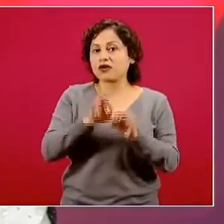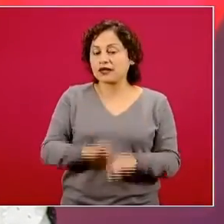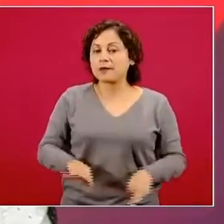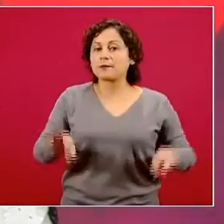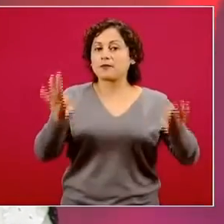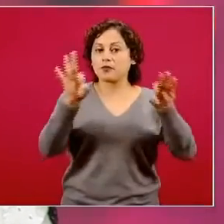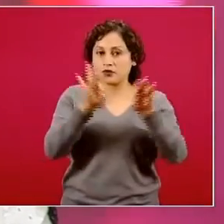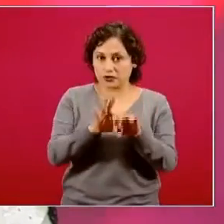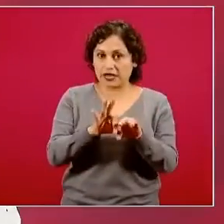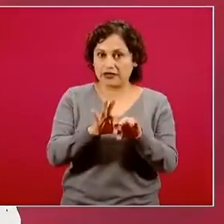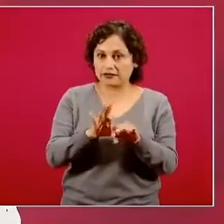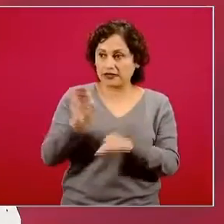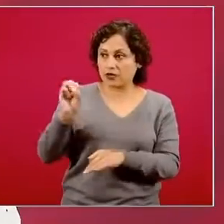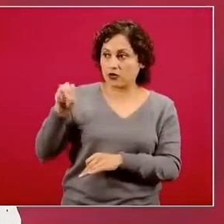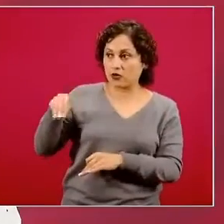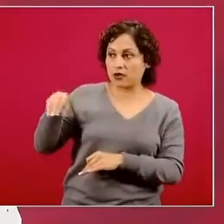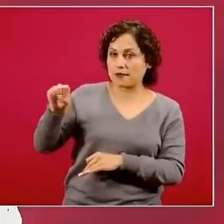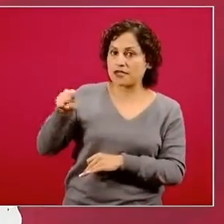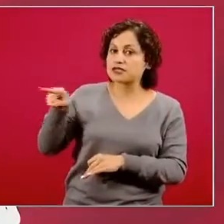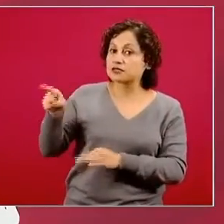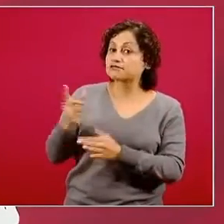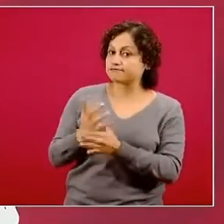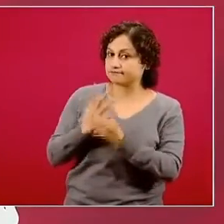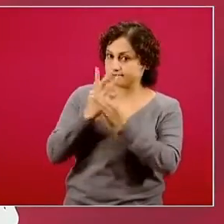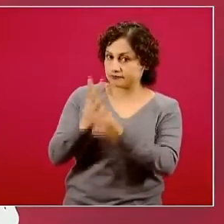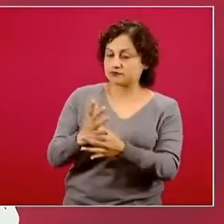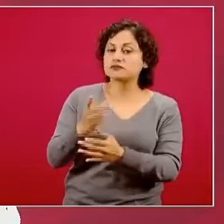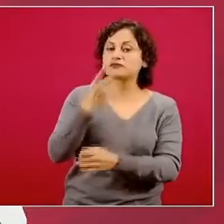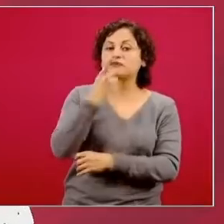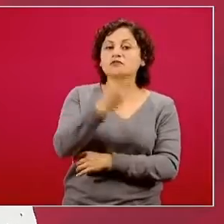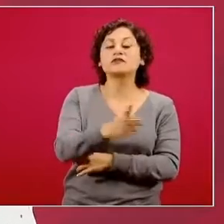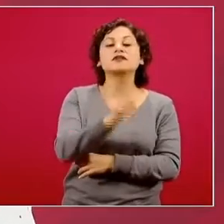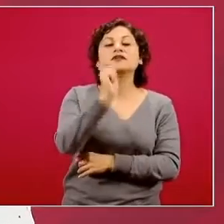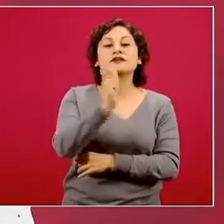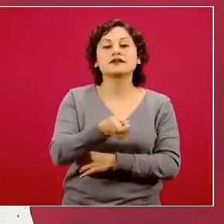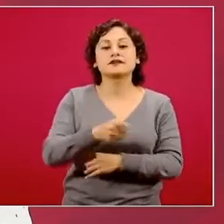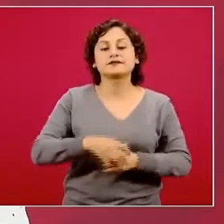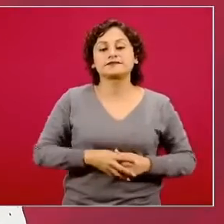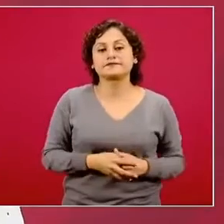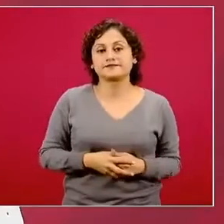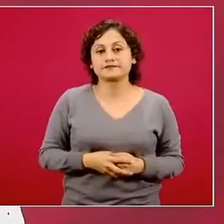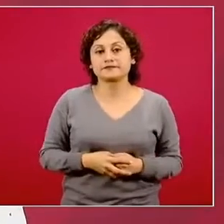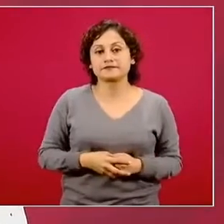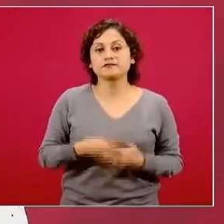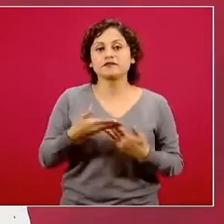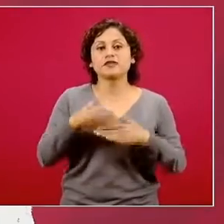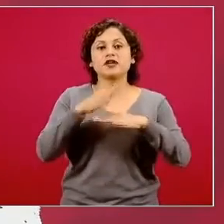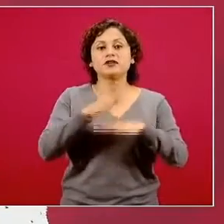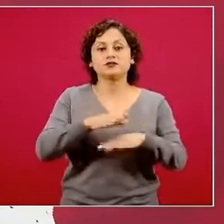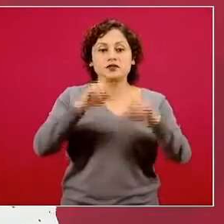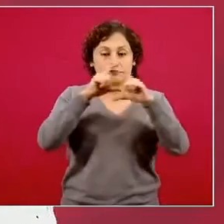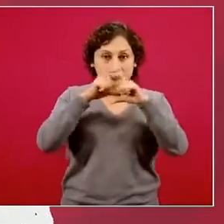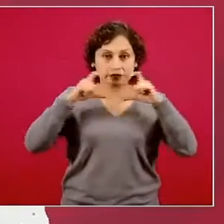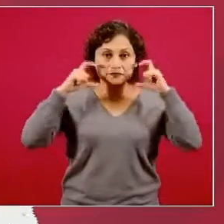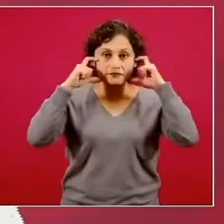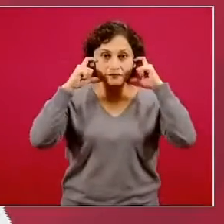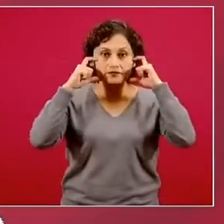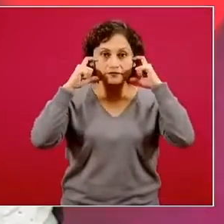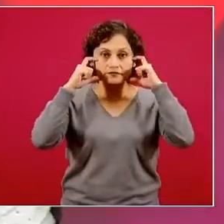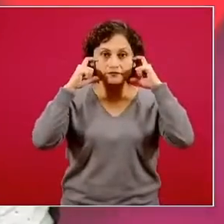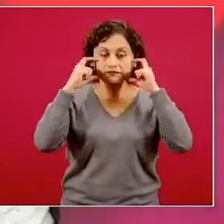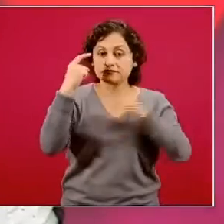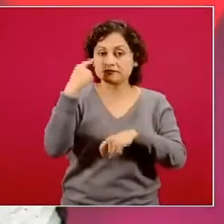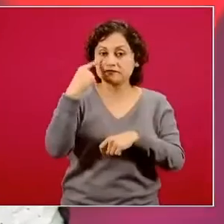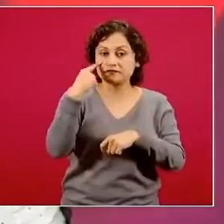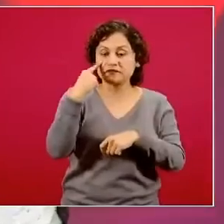también dice la OMS al respecto del uso de las mascarillas o cubrebocas. Solas